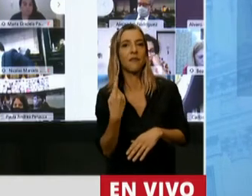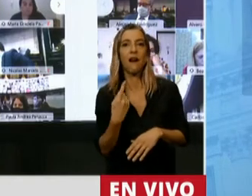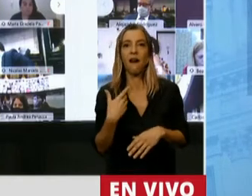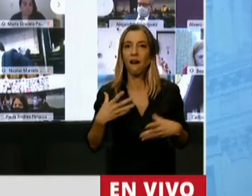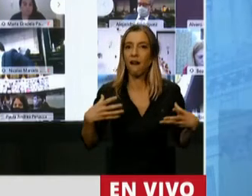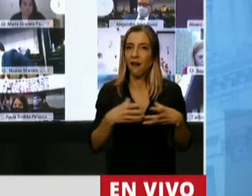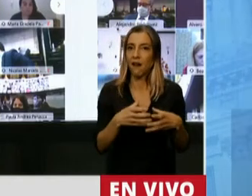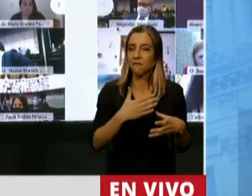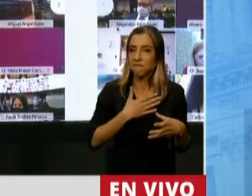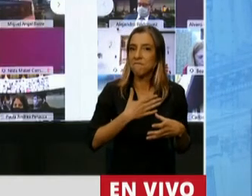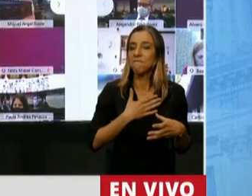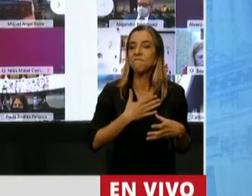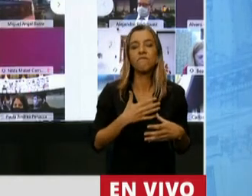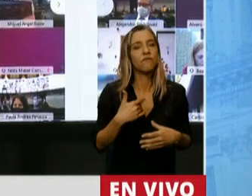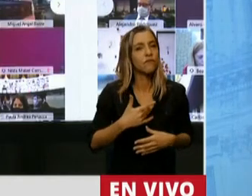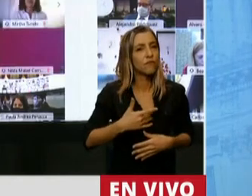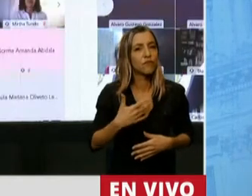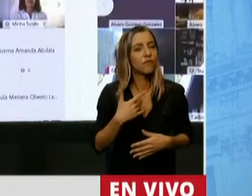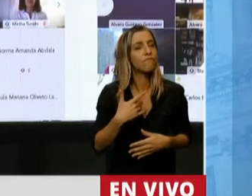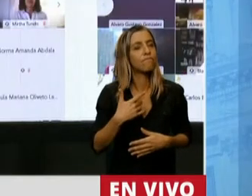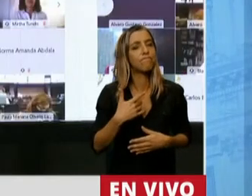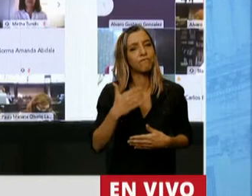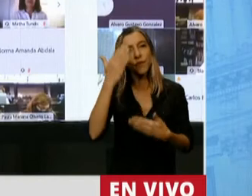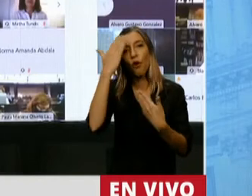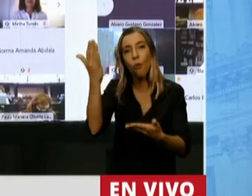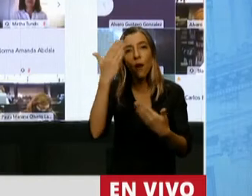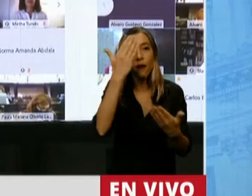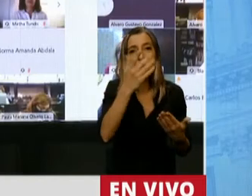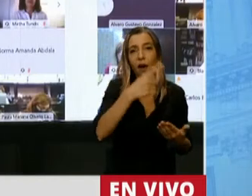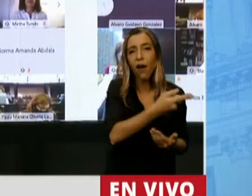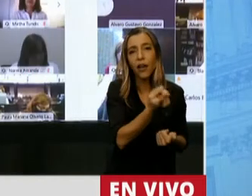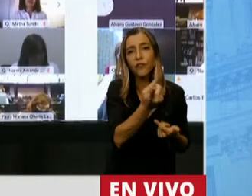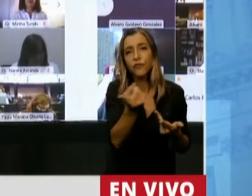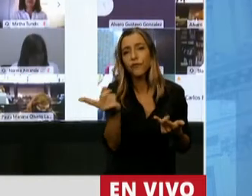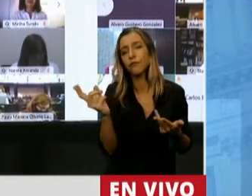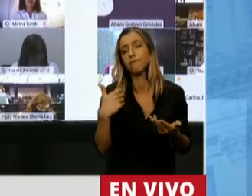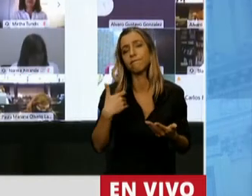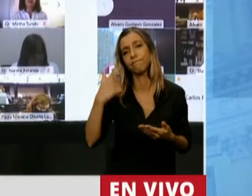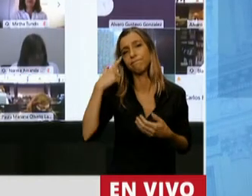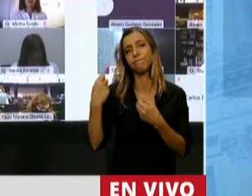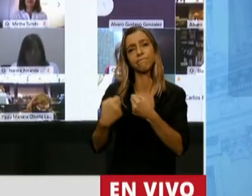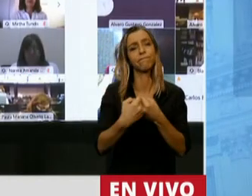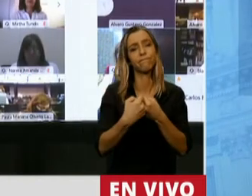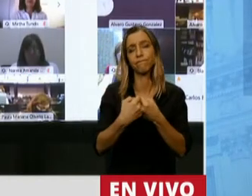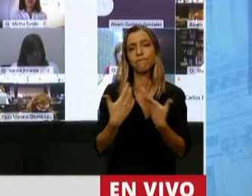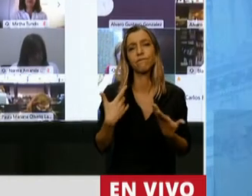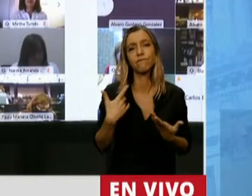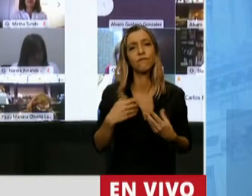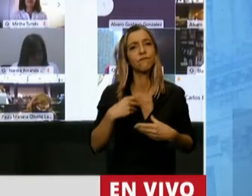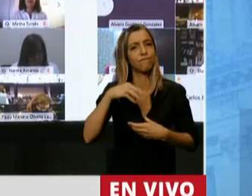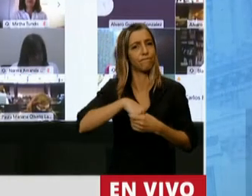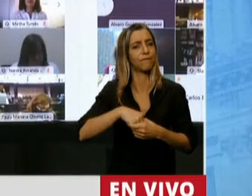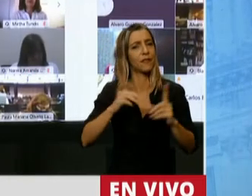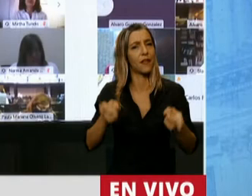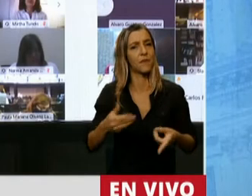Tengo que adherir fervientemente a los homenajes que he escuchado, especialmente las palabras dedicadas a un